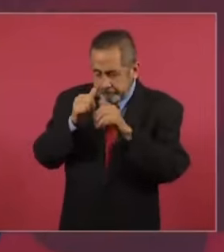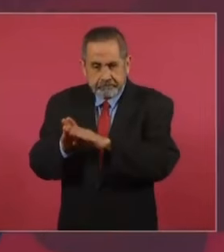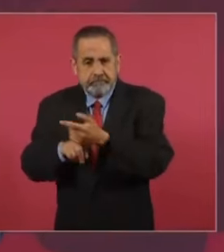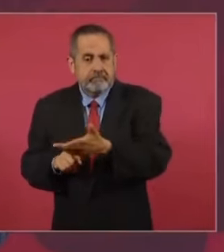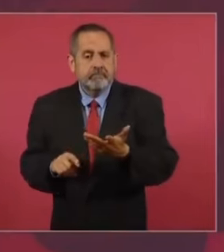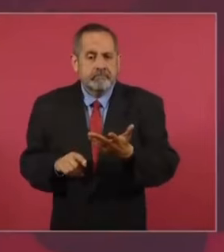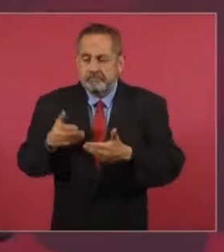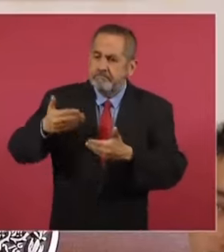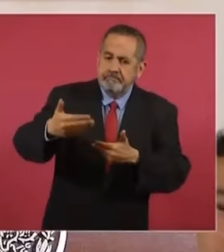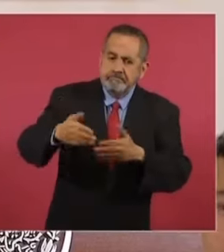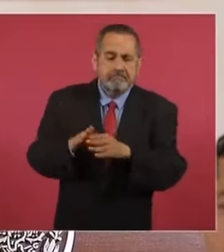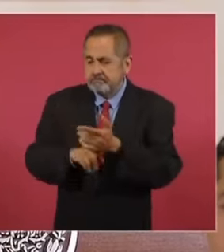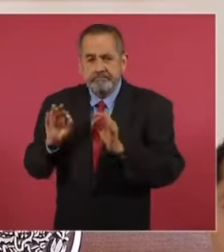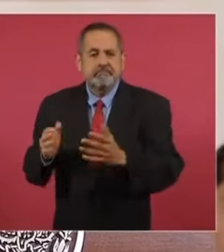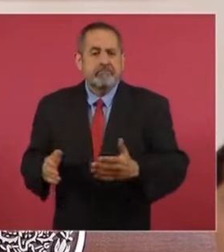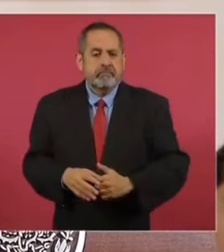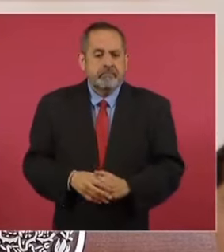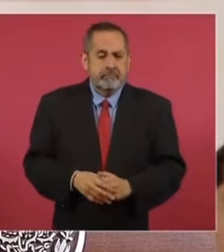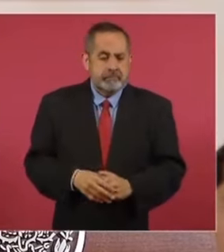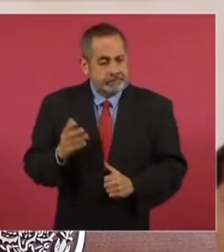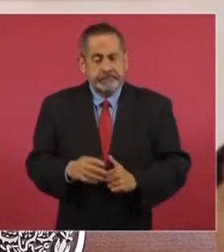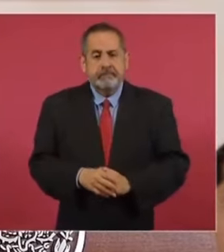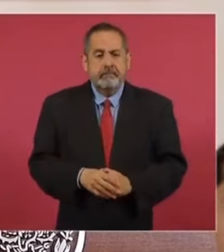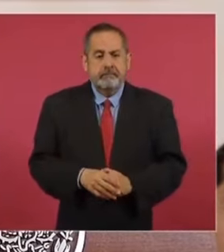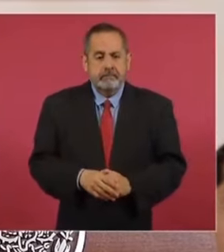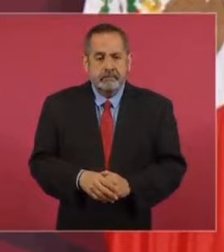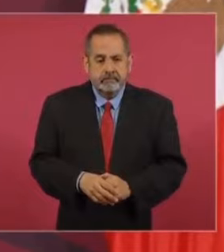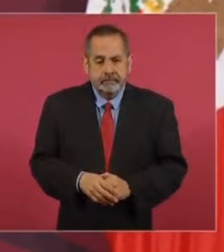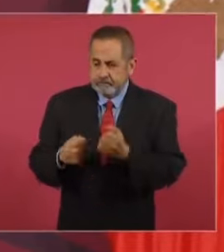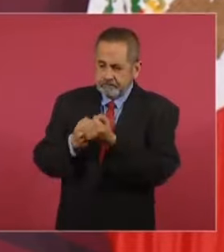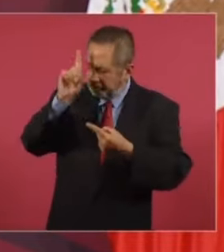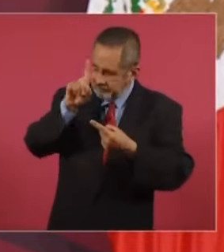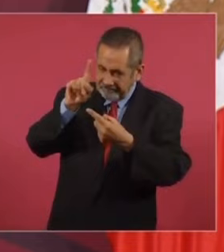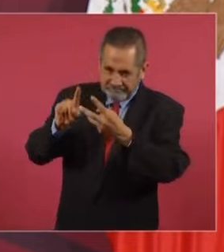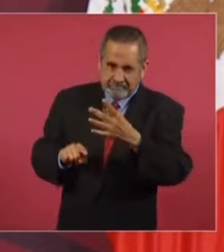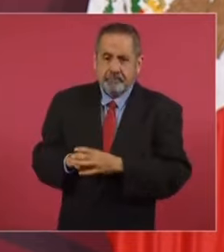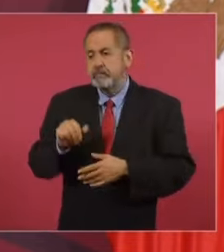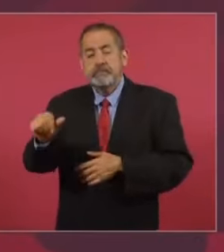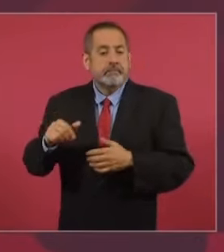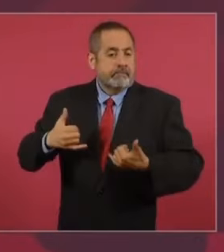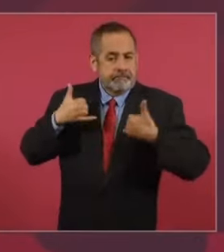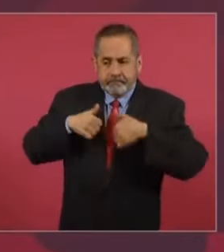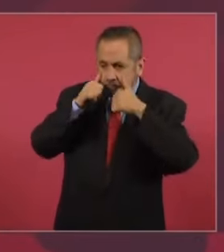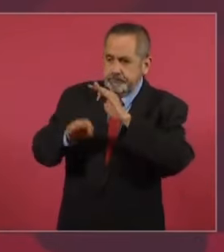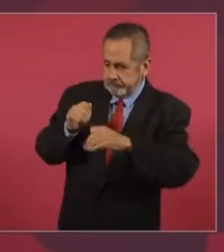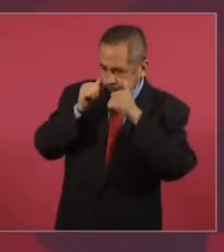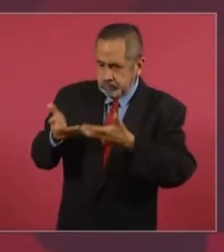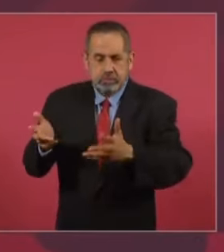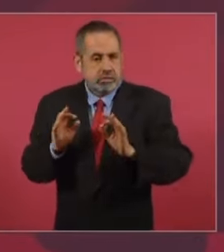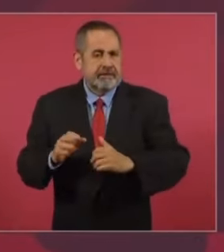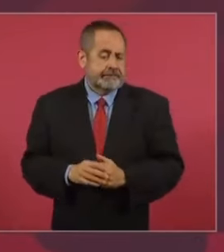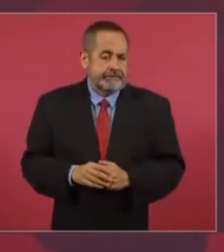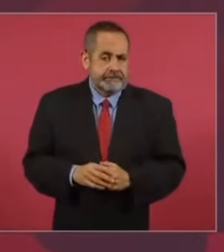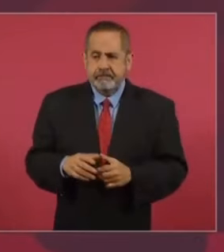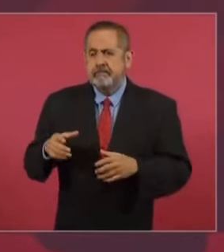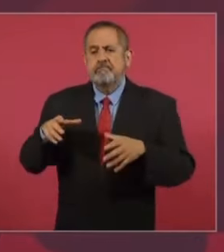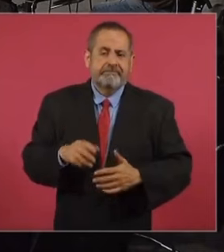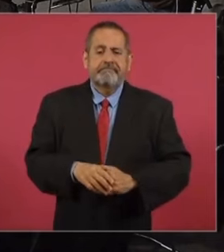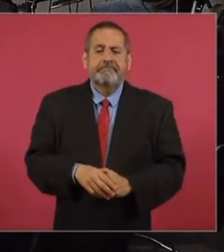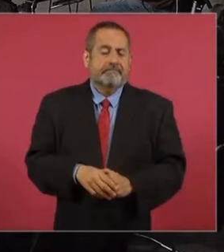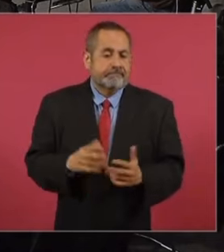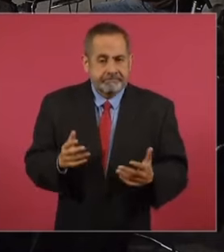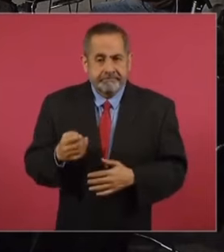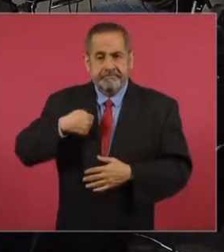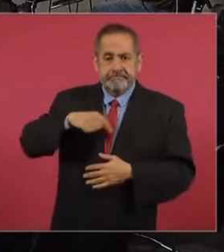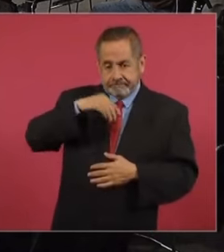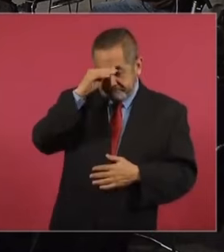hacia adelante. Bueno, fortaleciendo valores, atendiendo a los jóvenes, manteniendo la integridad en las familias.